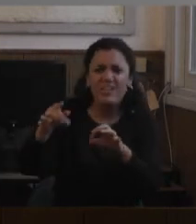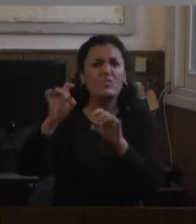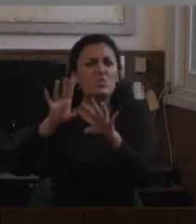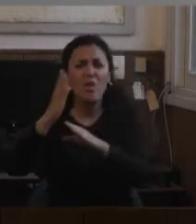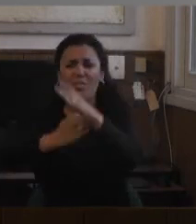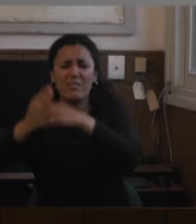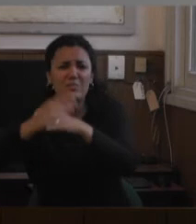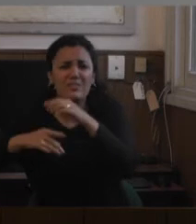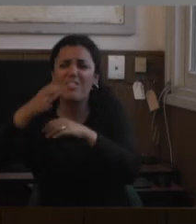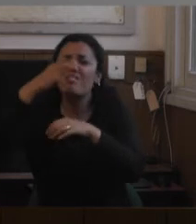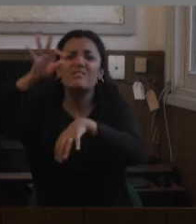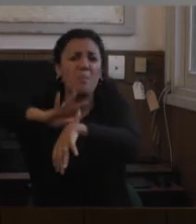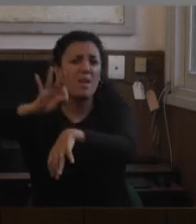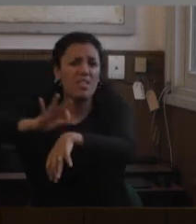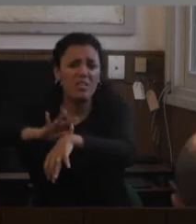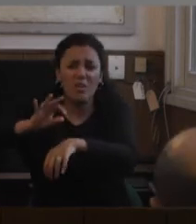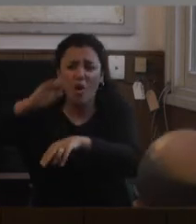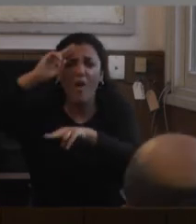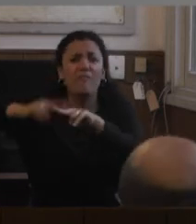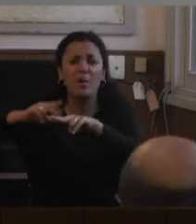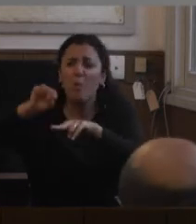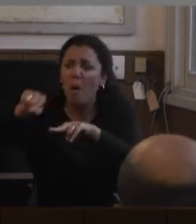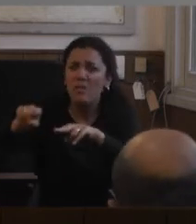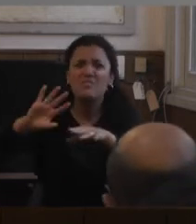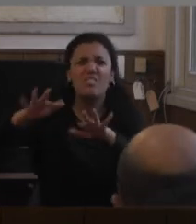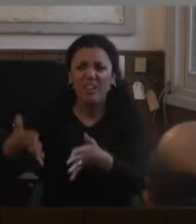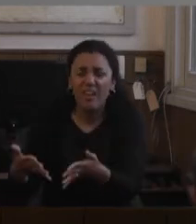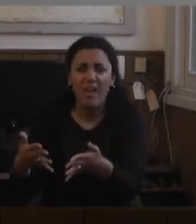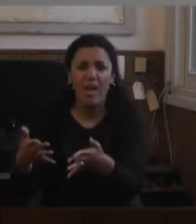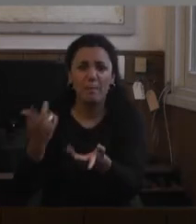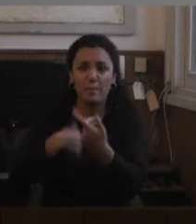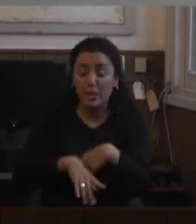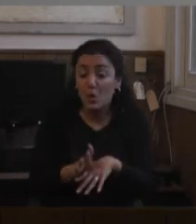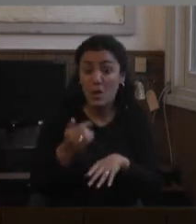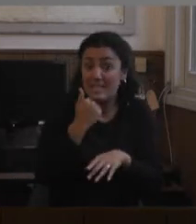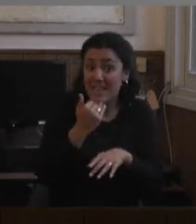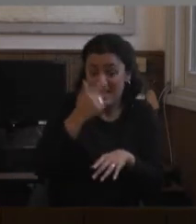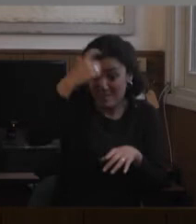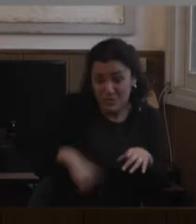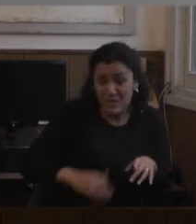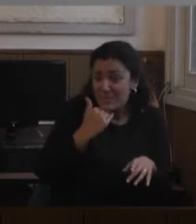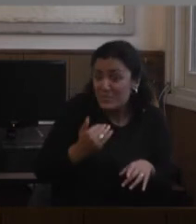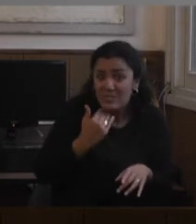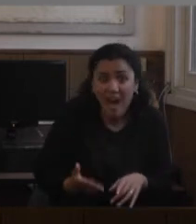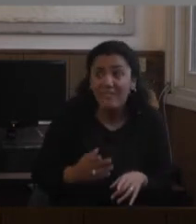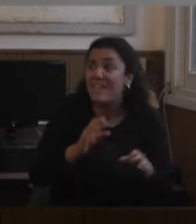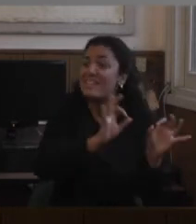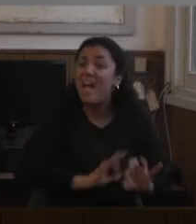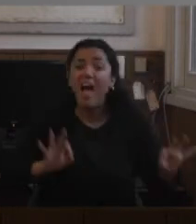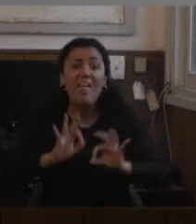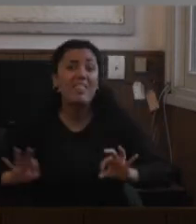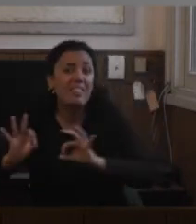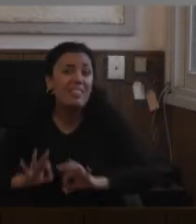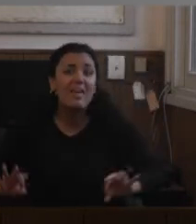lo que nosotros decimos que es un enigma nadie sabe vos en qué lugar de la estadística estás entonces si uno piensa en la subjetividad